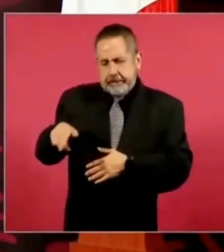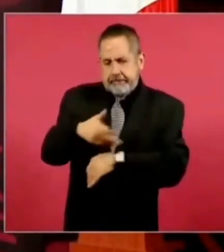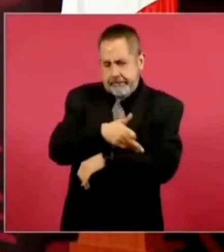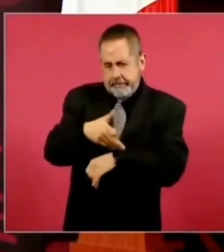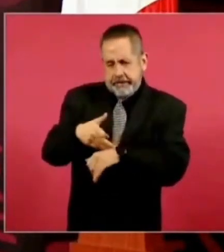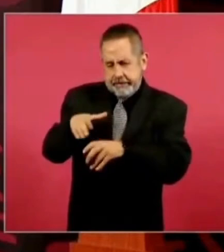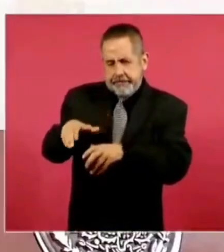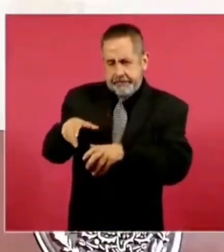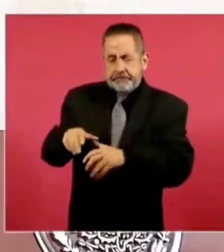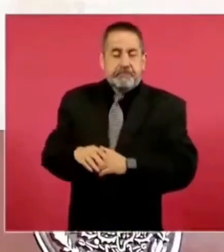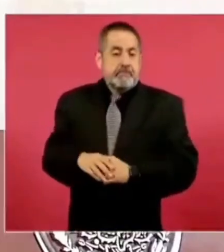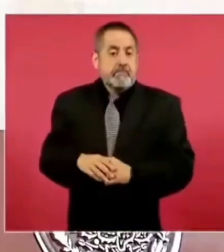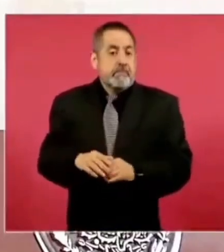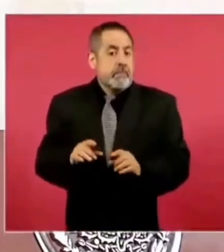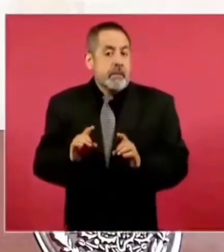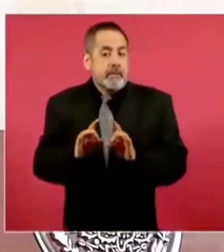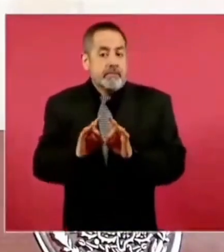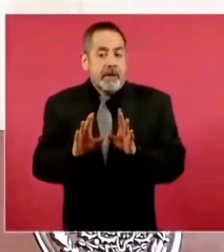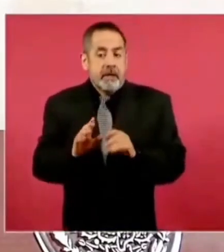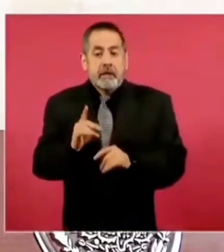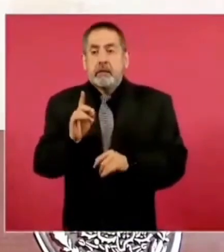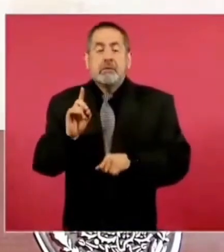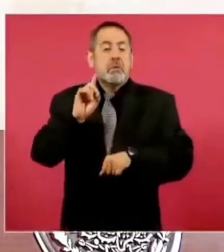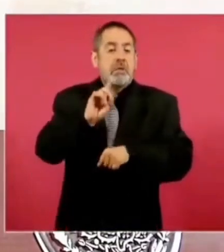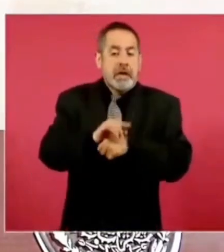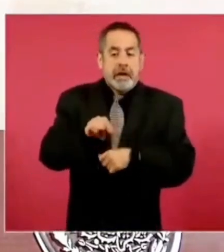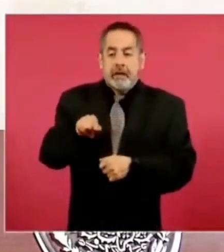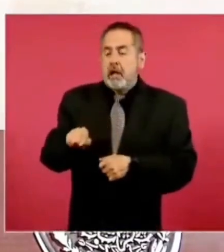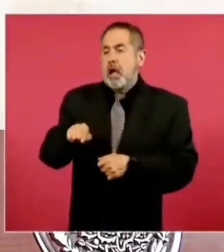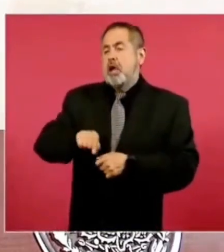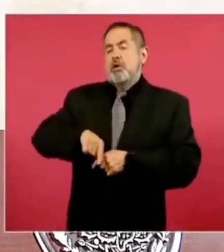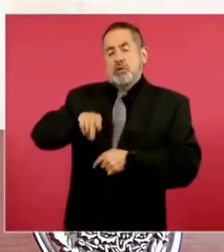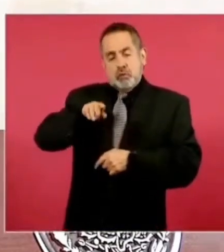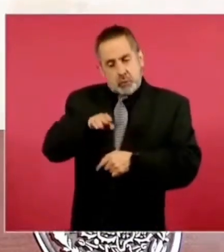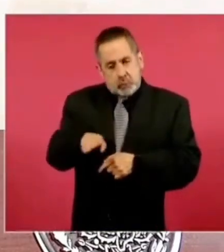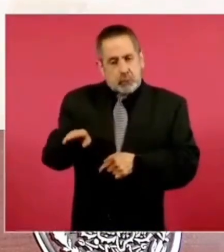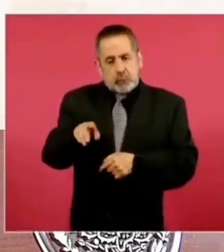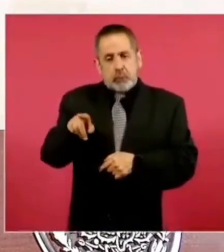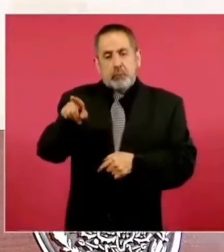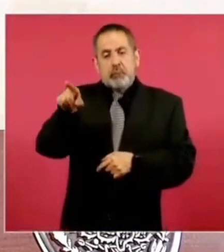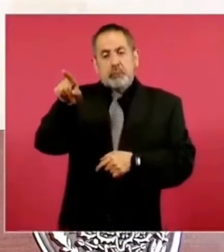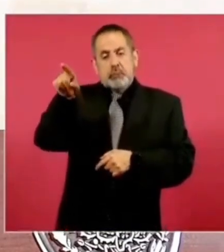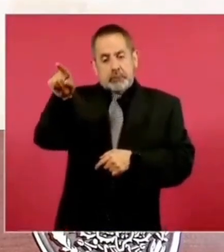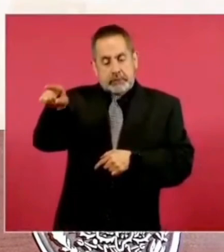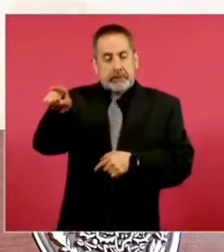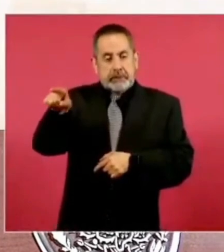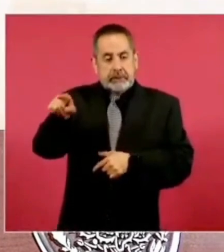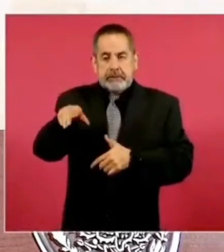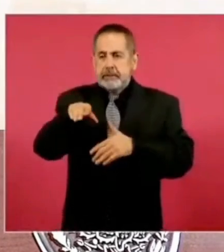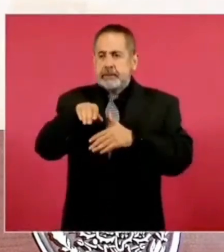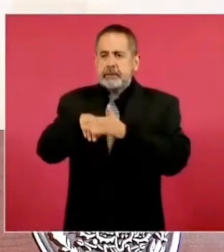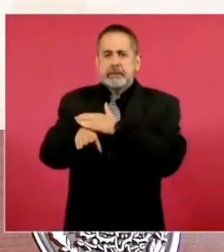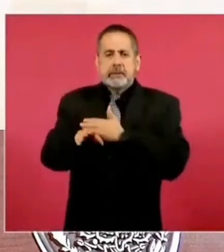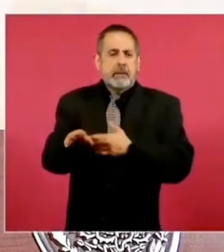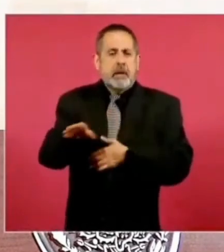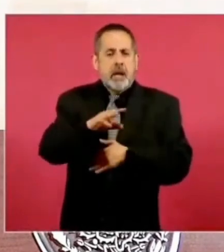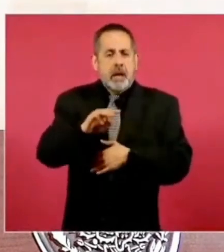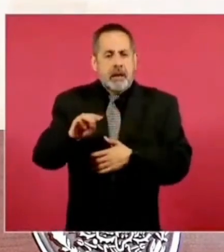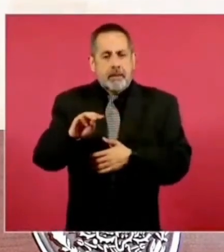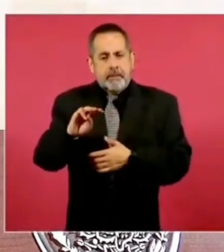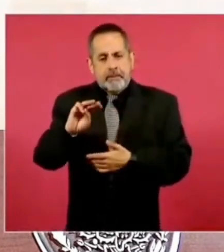pues de repente van allá, pasaban por Matamoros,